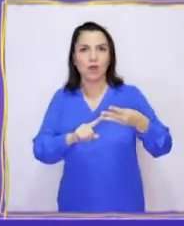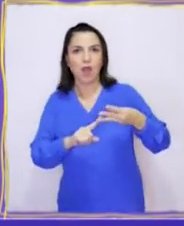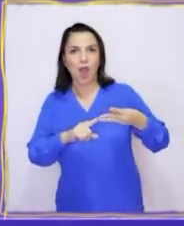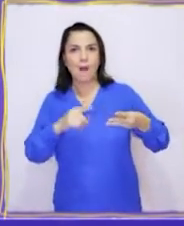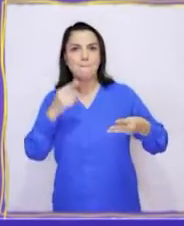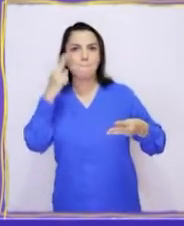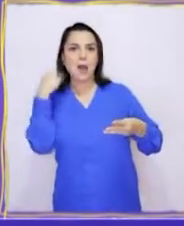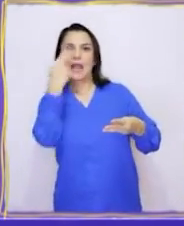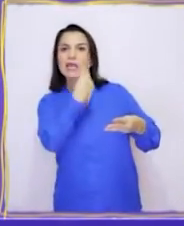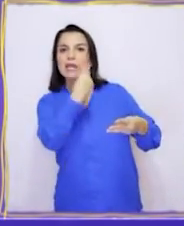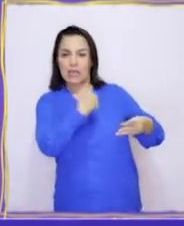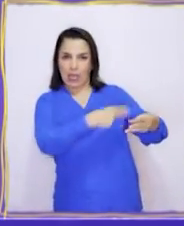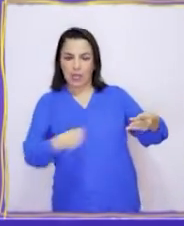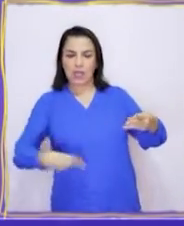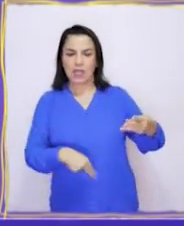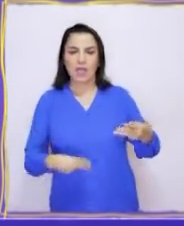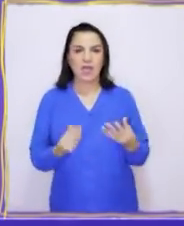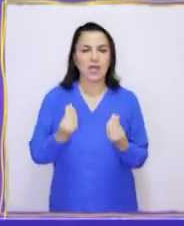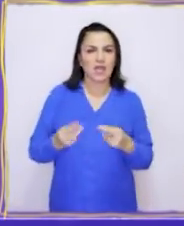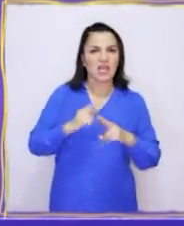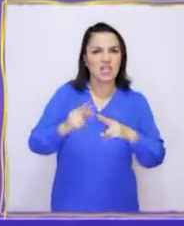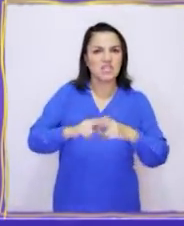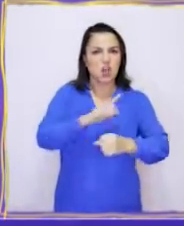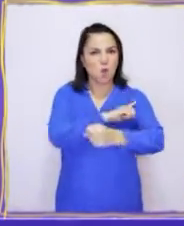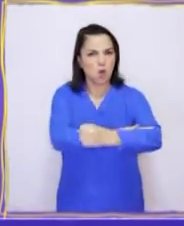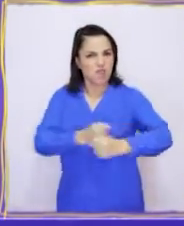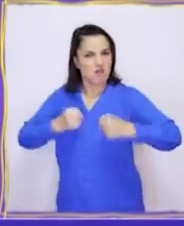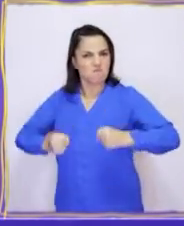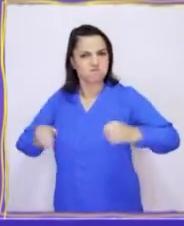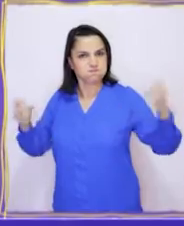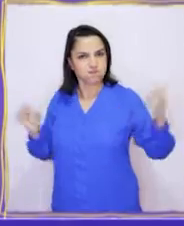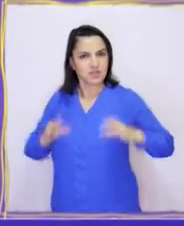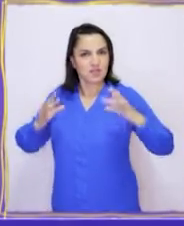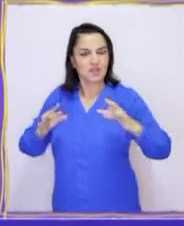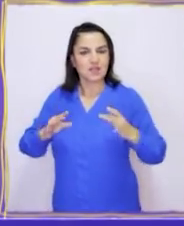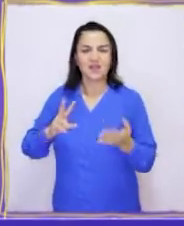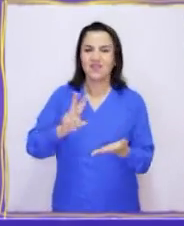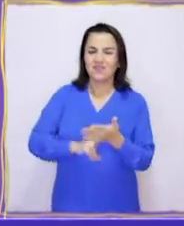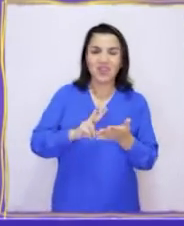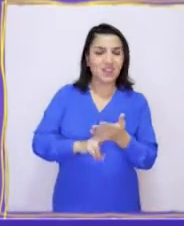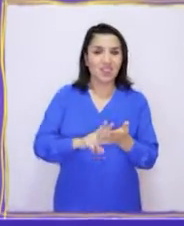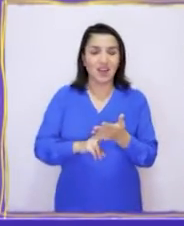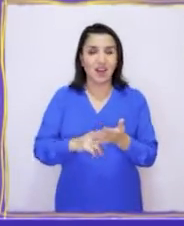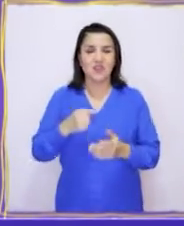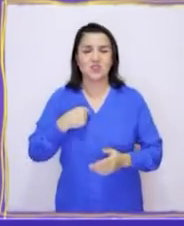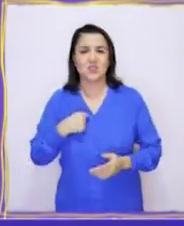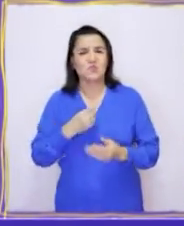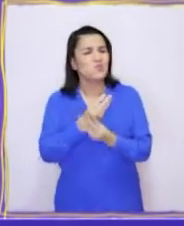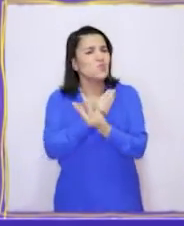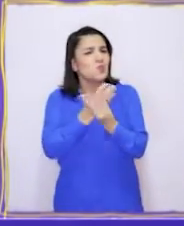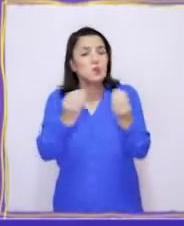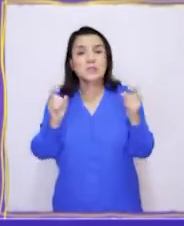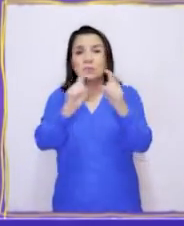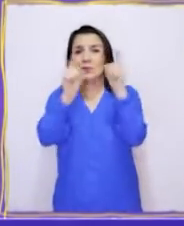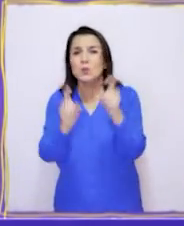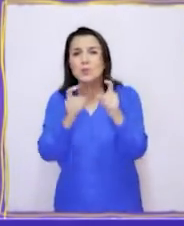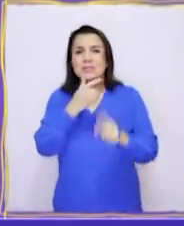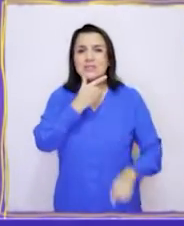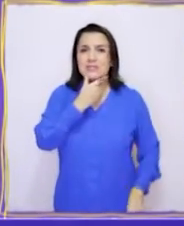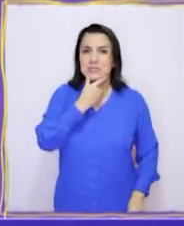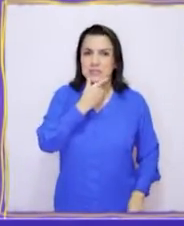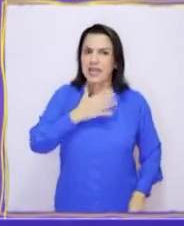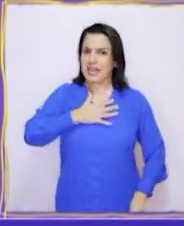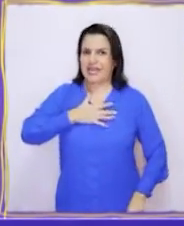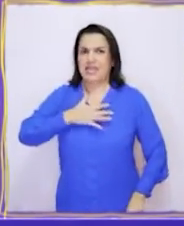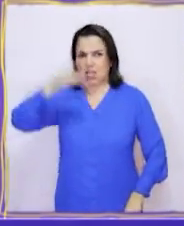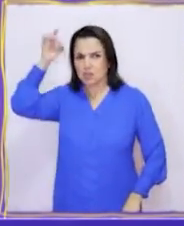maquillaje? ¿Qué hicieron para que pareciera que tuvieron superpoderes? La verdad es que yo también tengo muchísimas preguntas